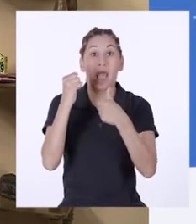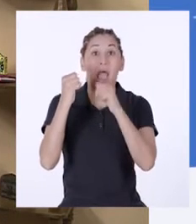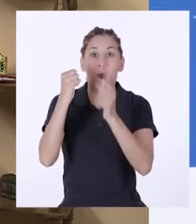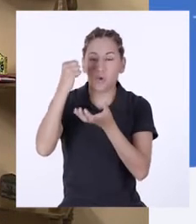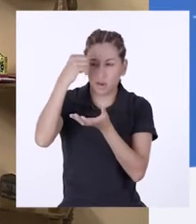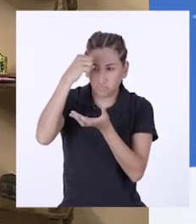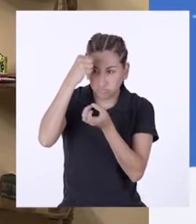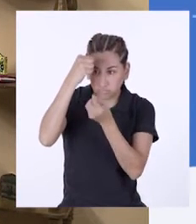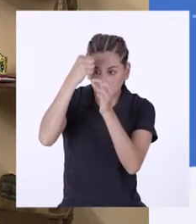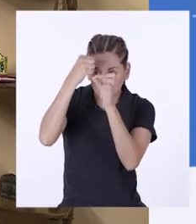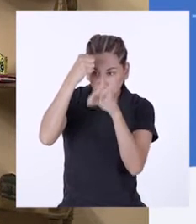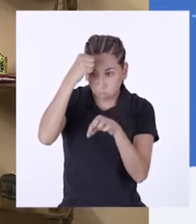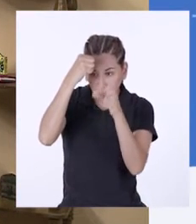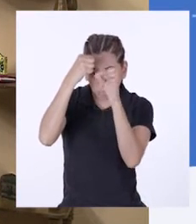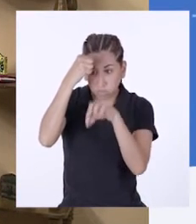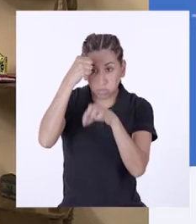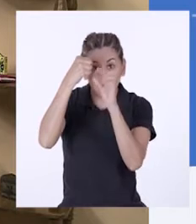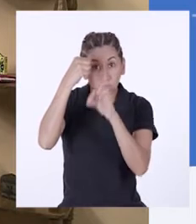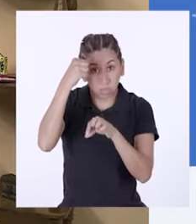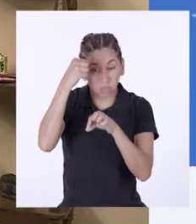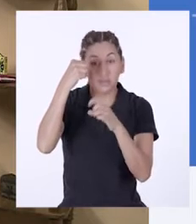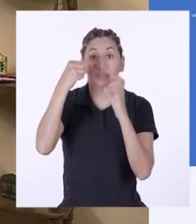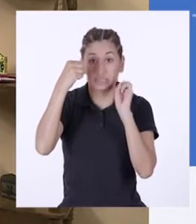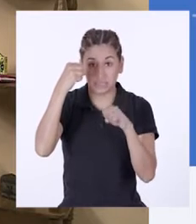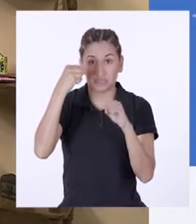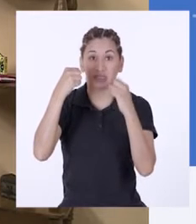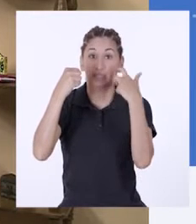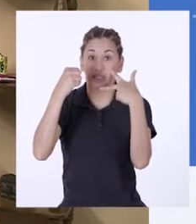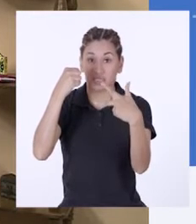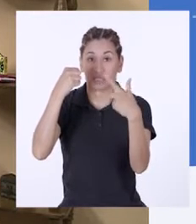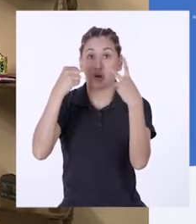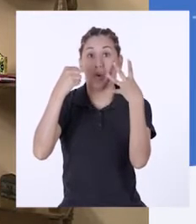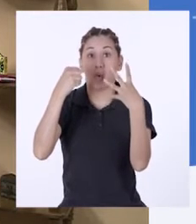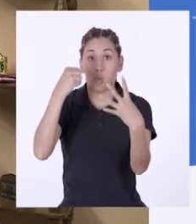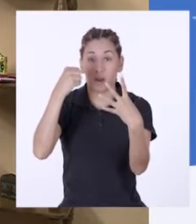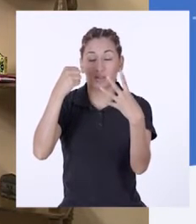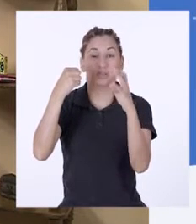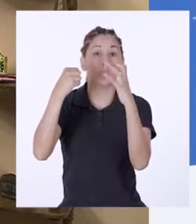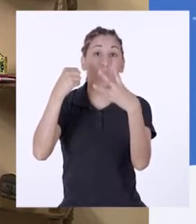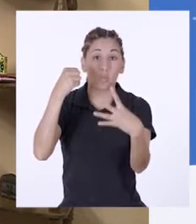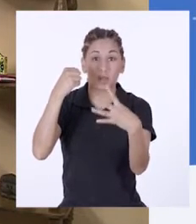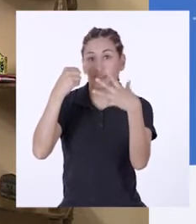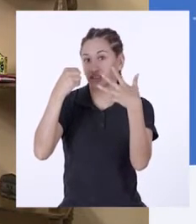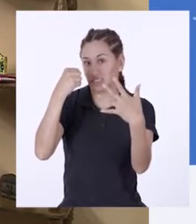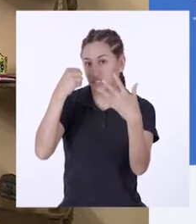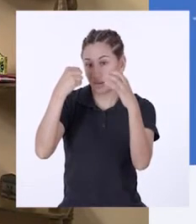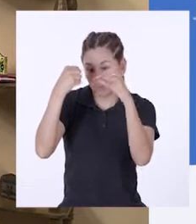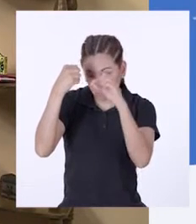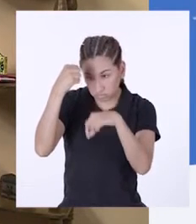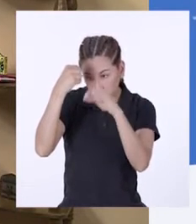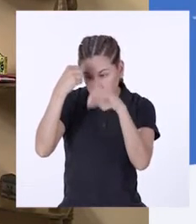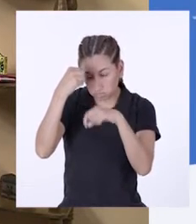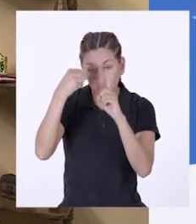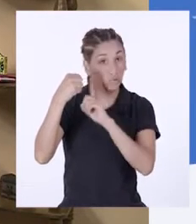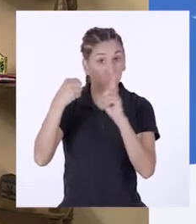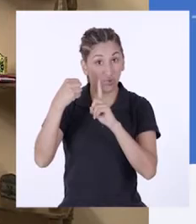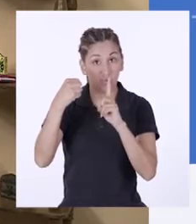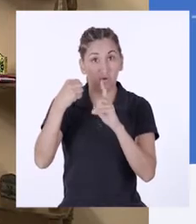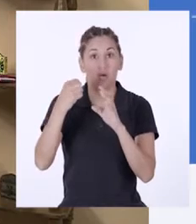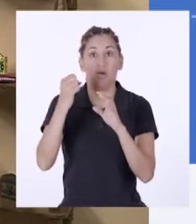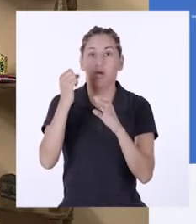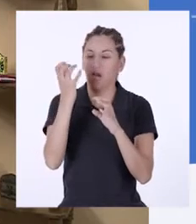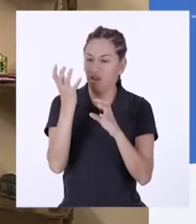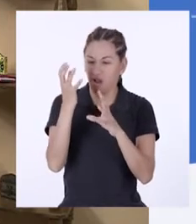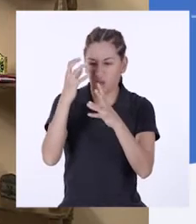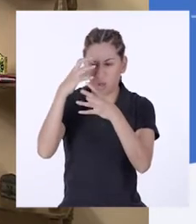gotas de agua. Lo ideal sería que caigan entre 4 y 5 gotas. Si no se observa formar una